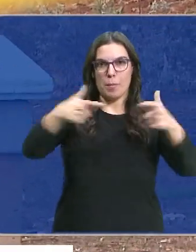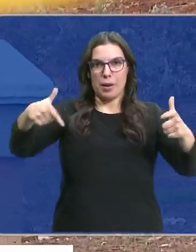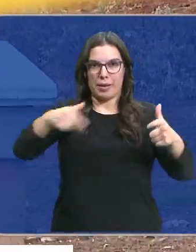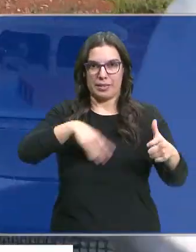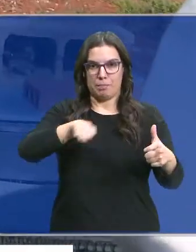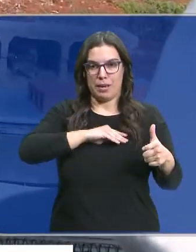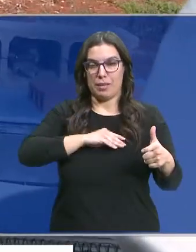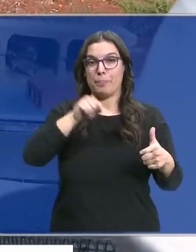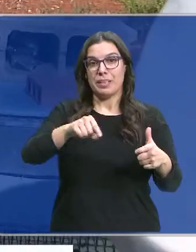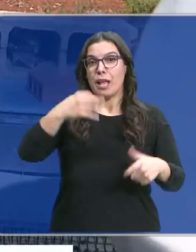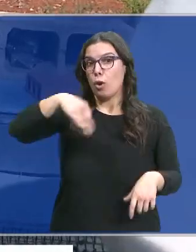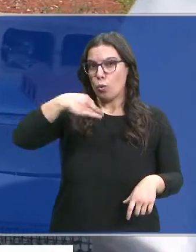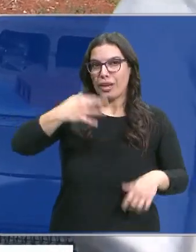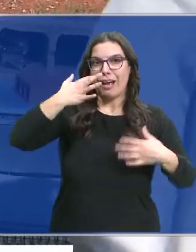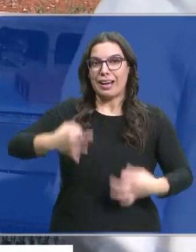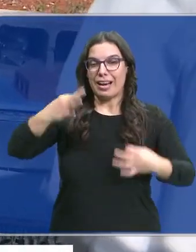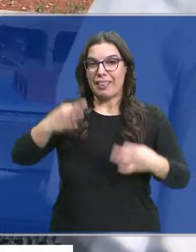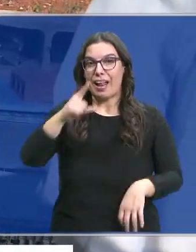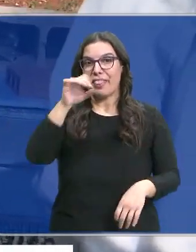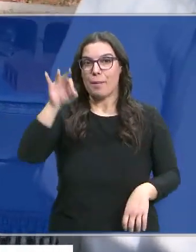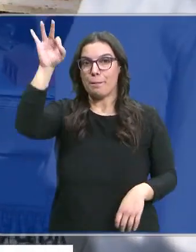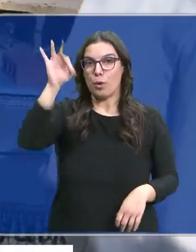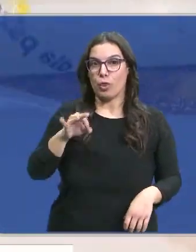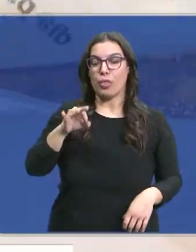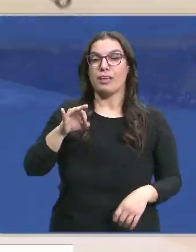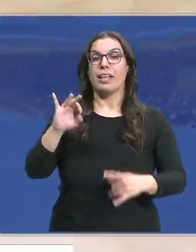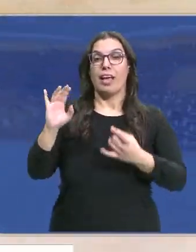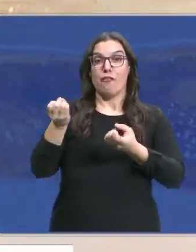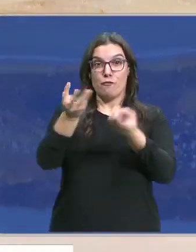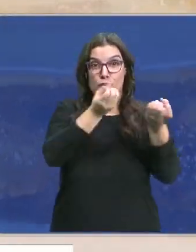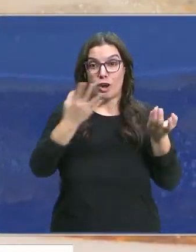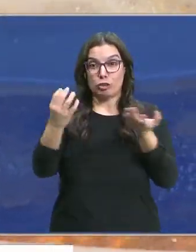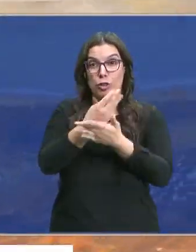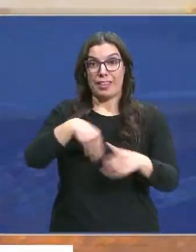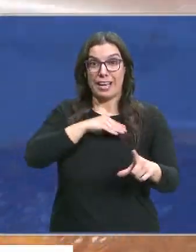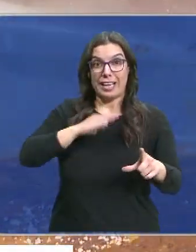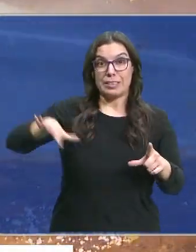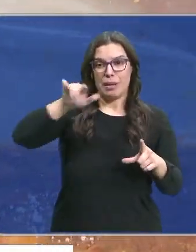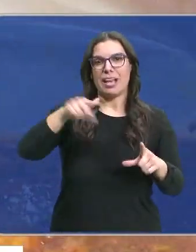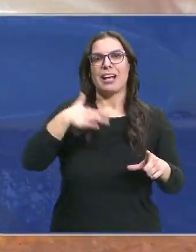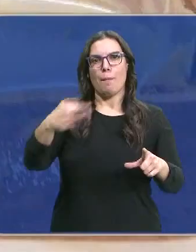autóctona del país, la única capaz de polinizar el 100% de las especies de flora de todo el territorio.